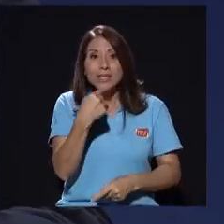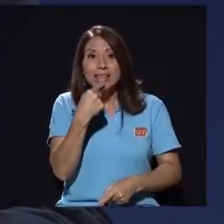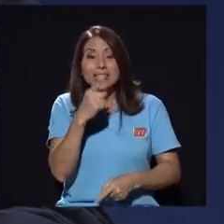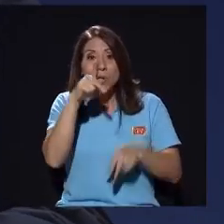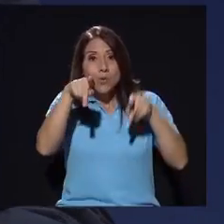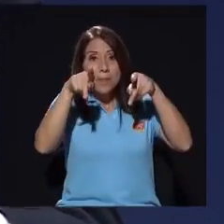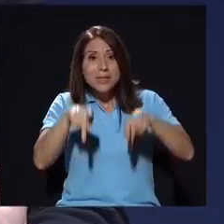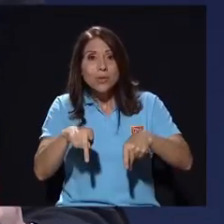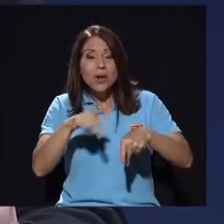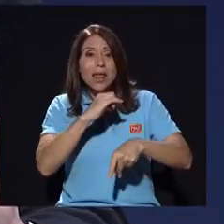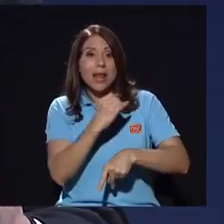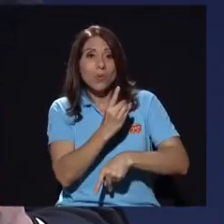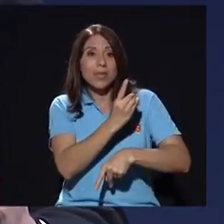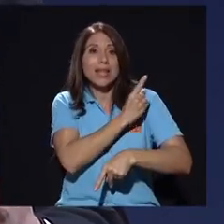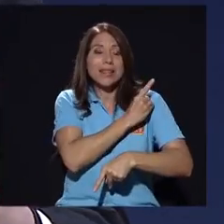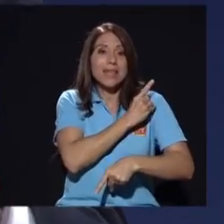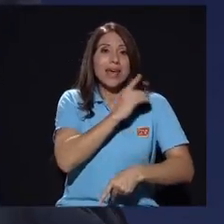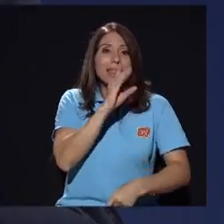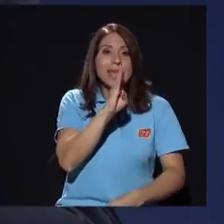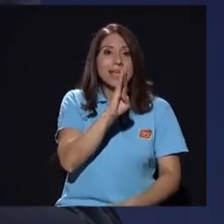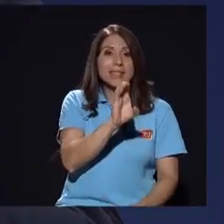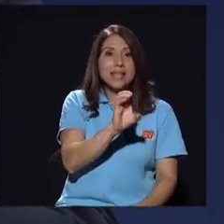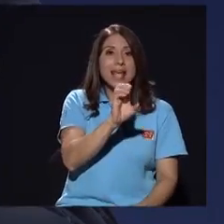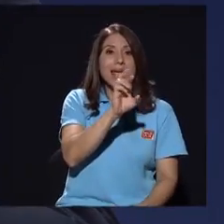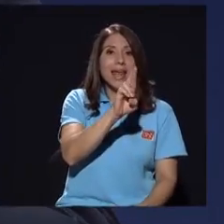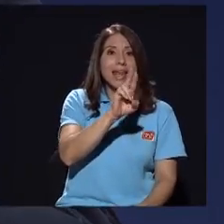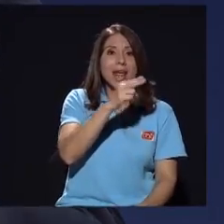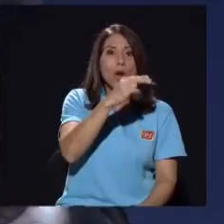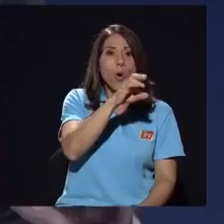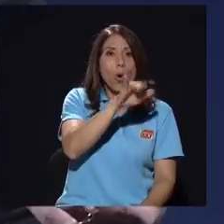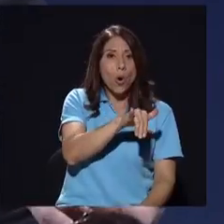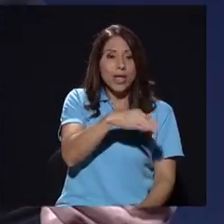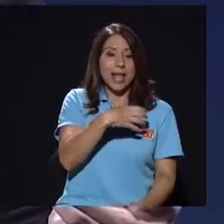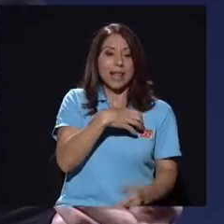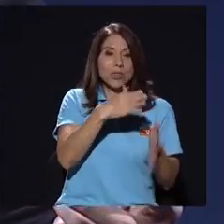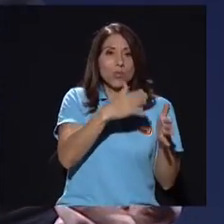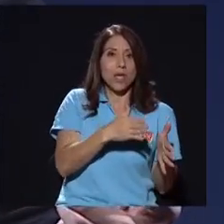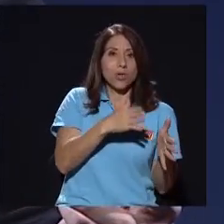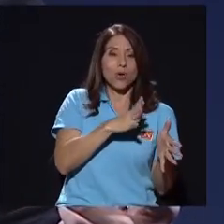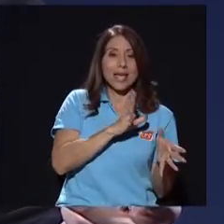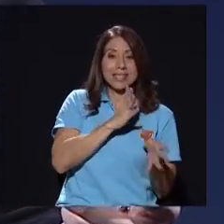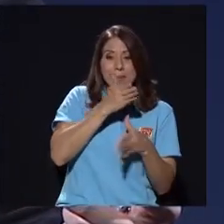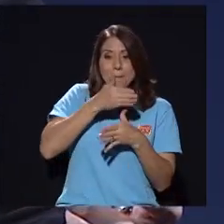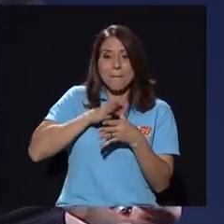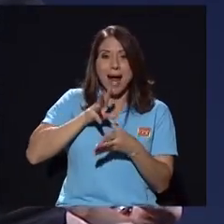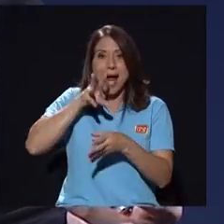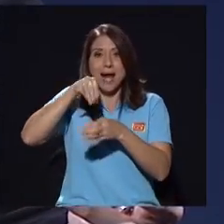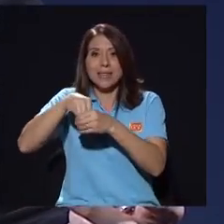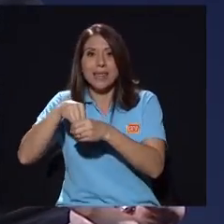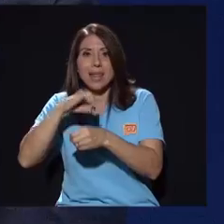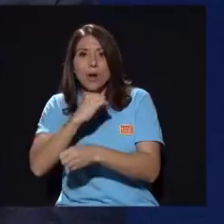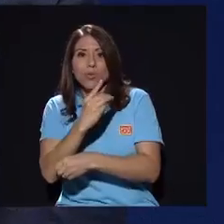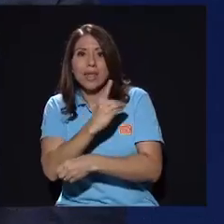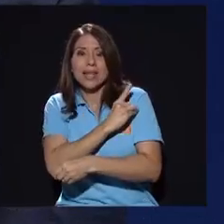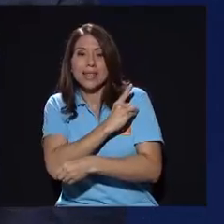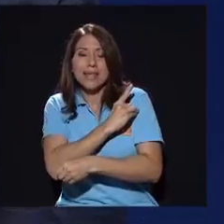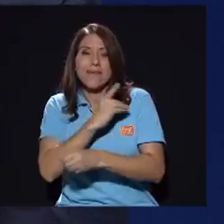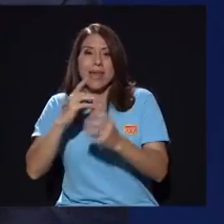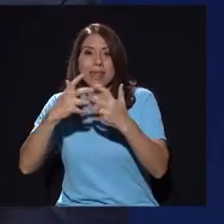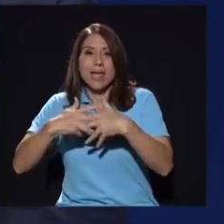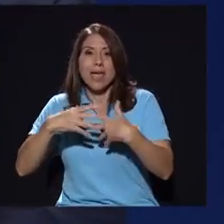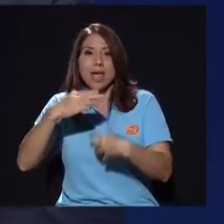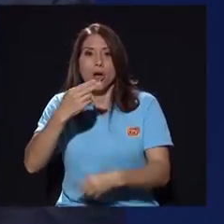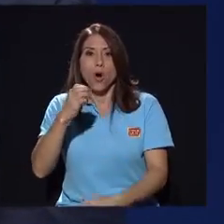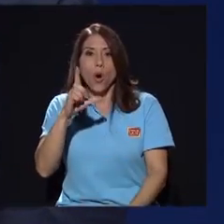directivo de CR hoy es parte perdón el dueño de CR hoy es parte de una junta directiva en Holstein eso es lo que se refiere en este momento lo que se dijo